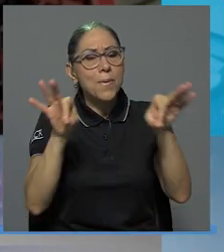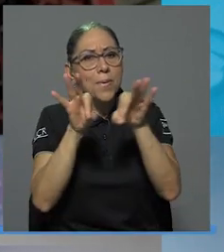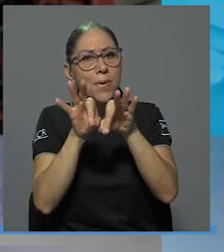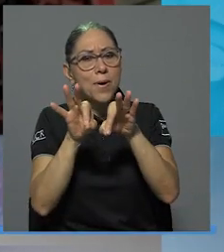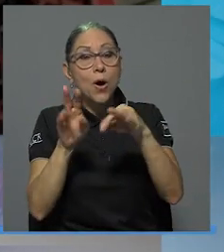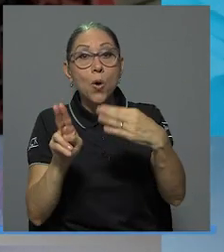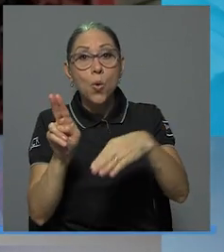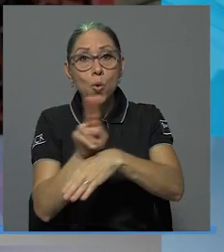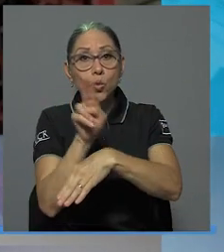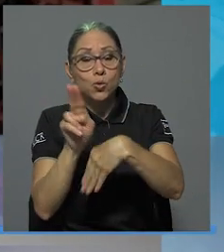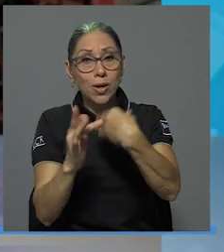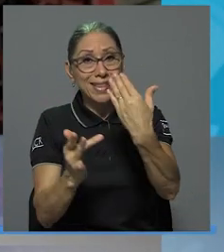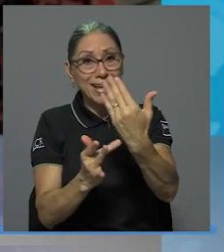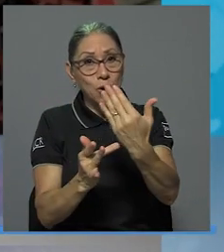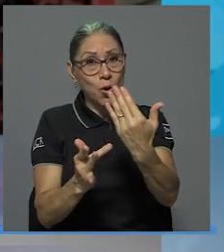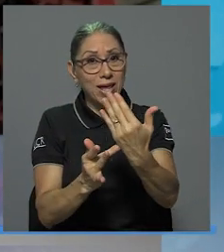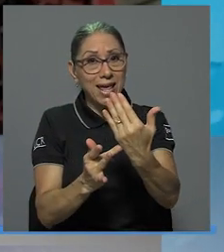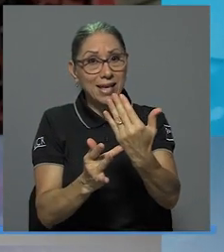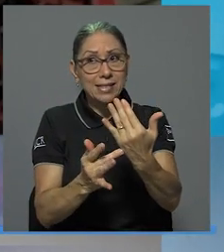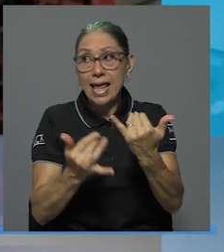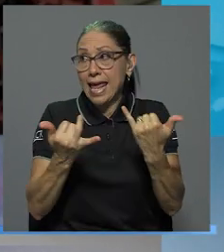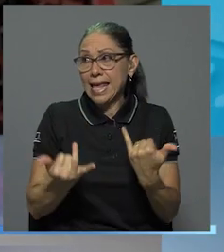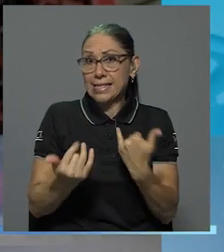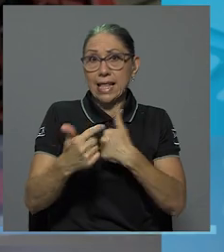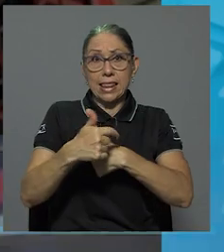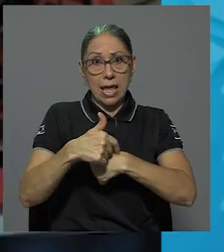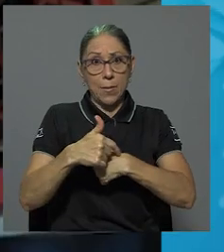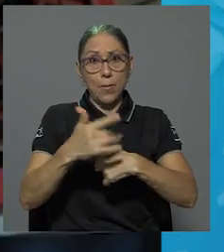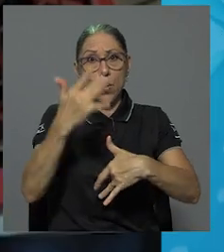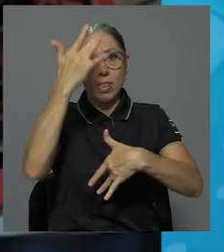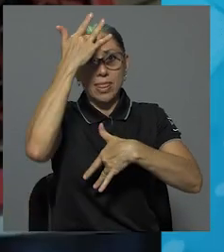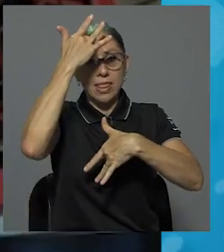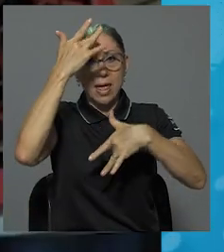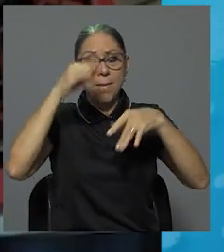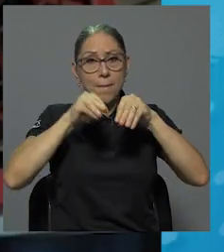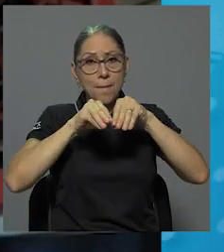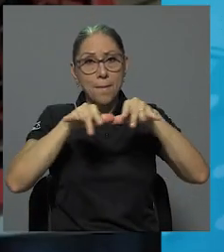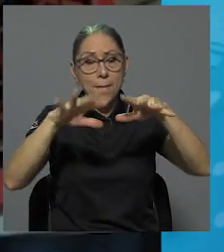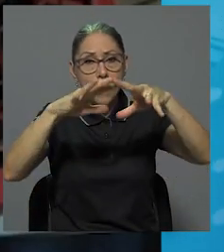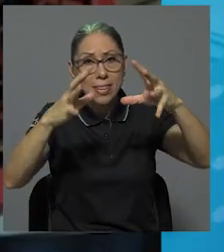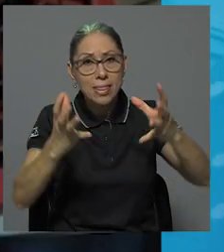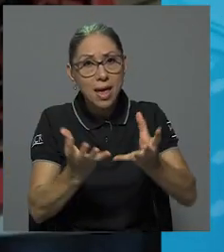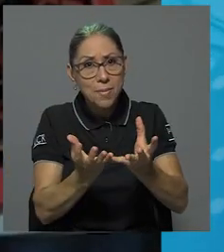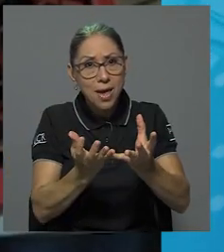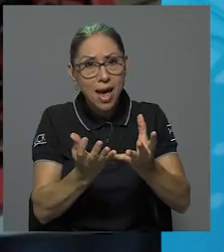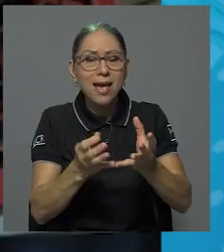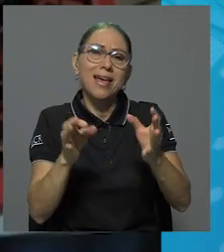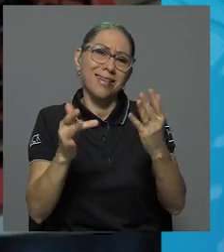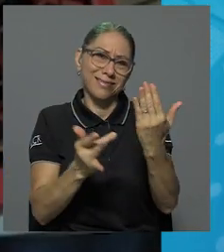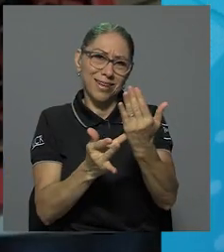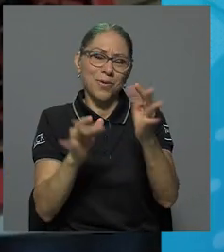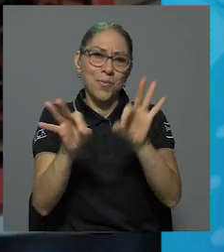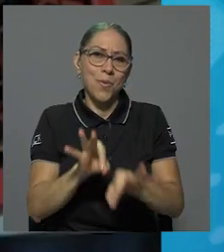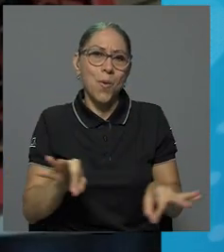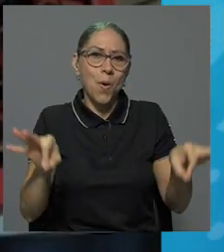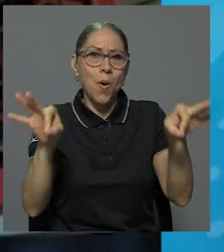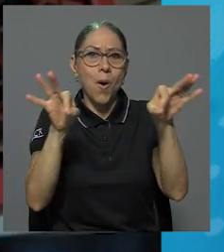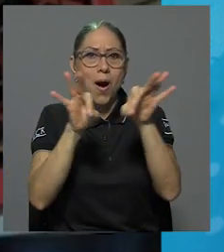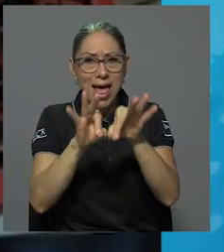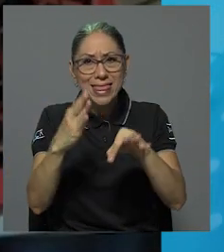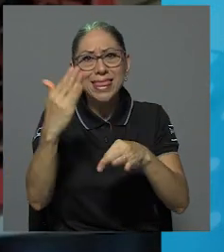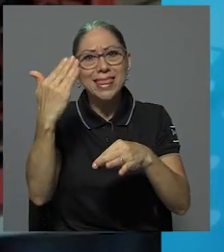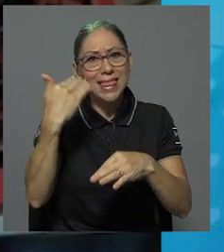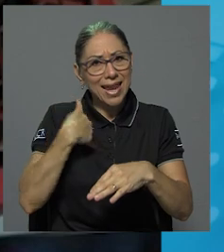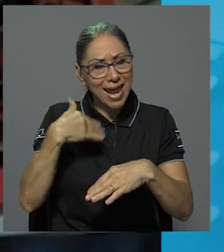tecnologías en un tiempo como este de pandemia ha sido esencial para mantenernos informados, para mantenernos